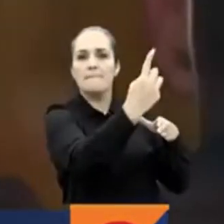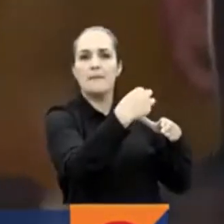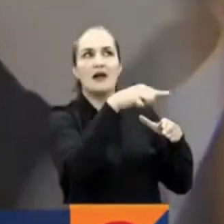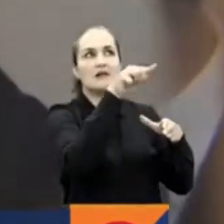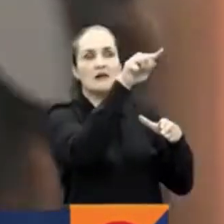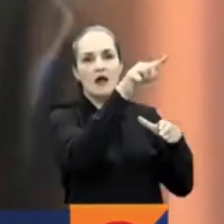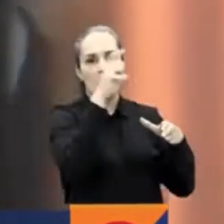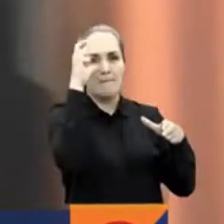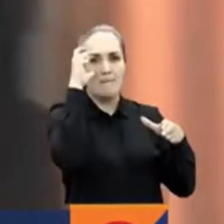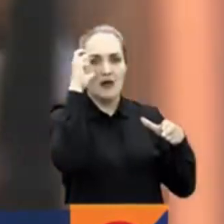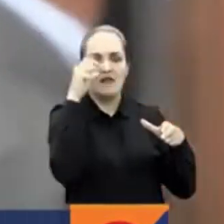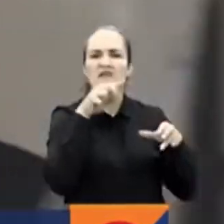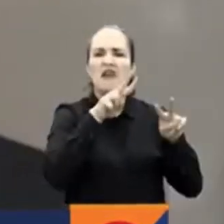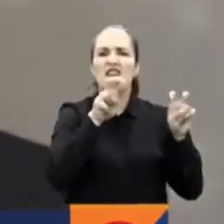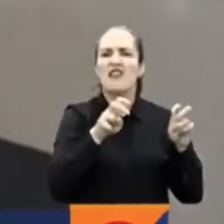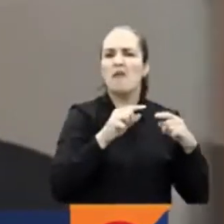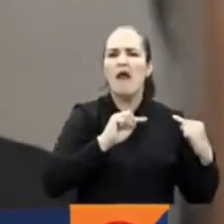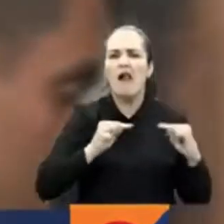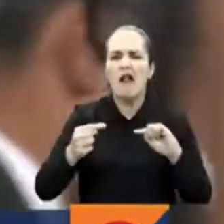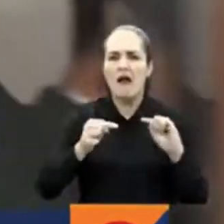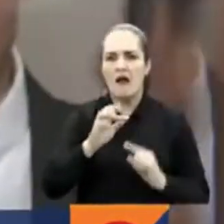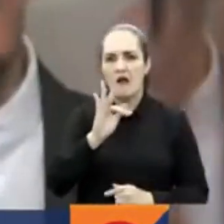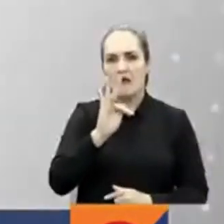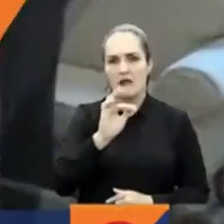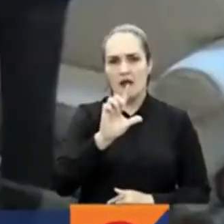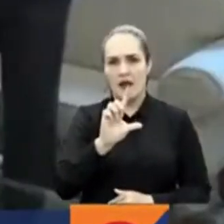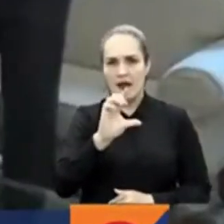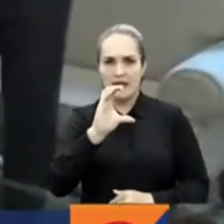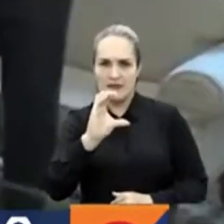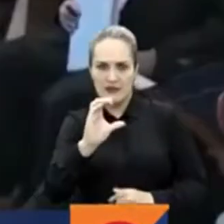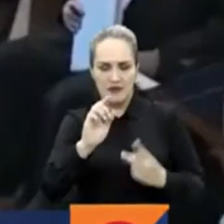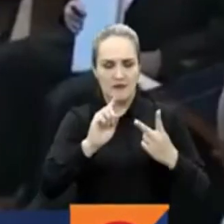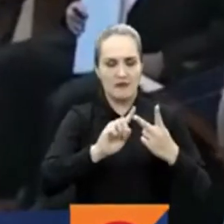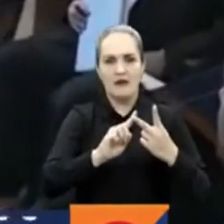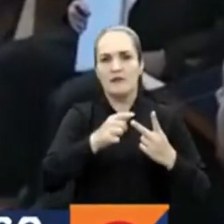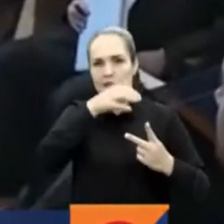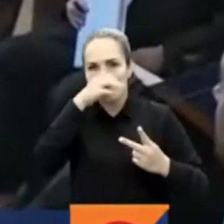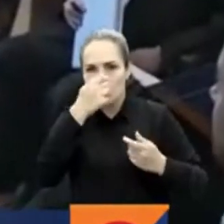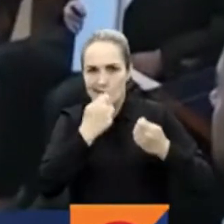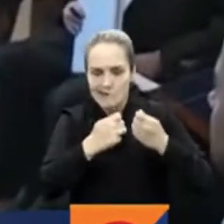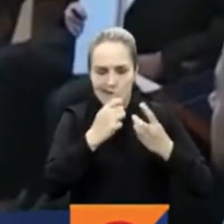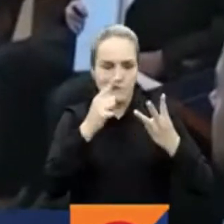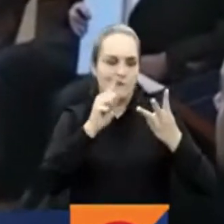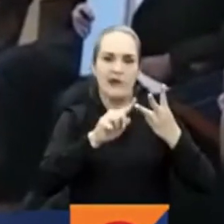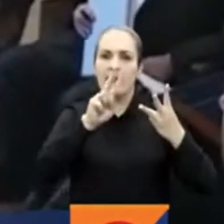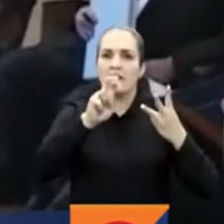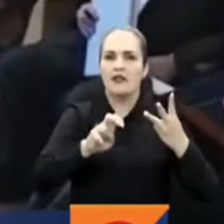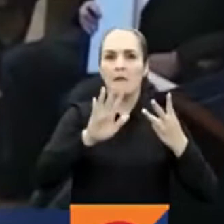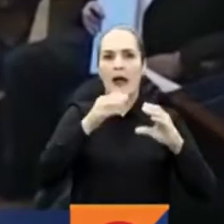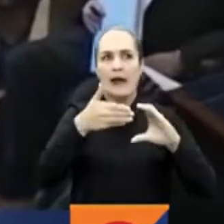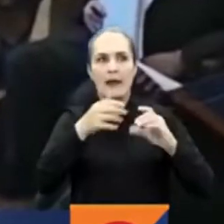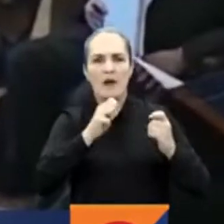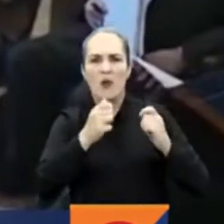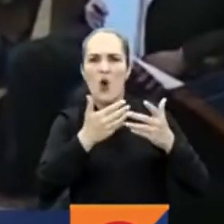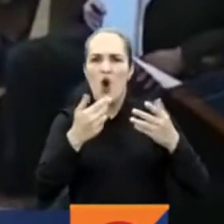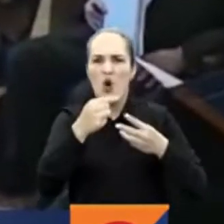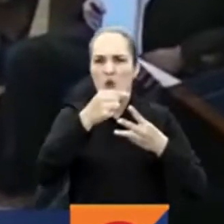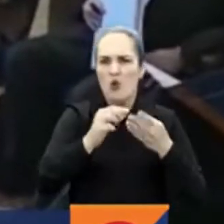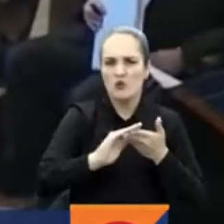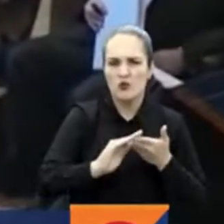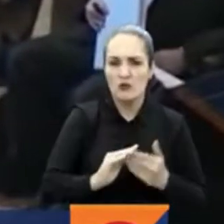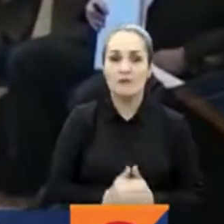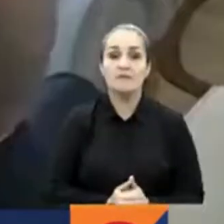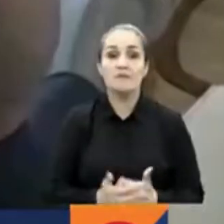narcotráfico y cambio climático, los temas clave del encuentro. Delegación estadounidense resaltó la lucha contra el narcotráfico